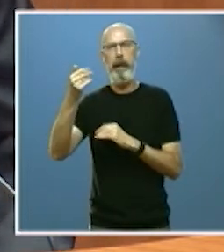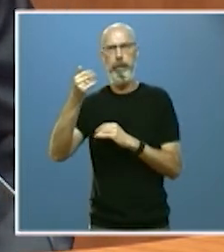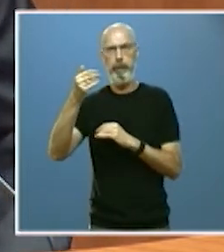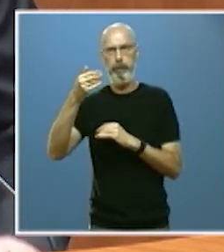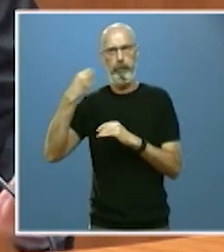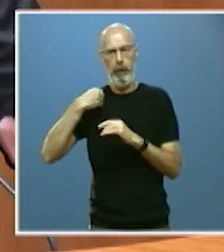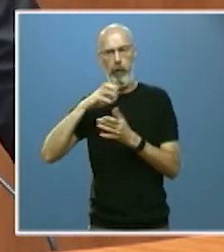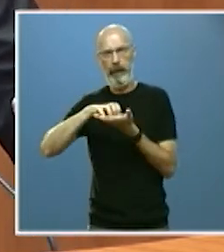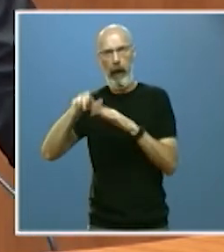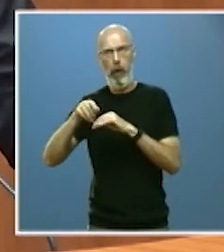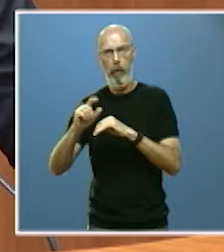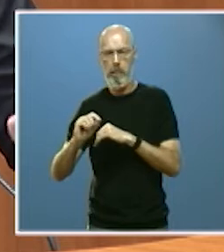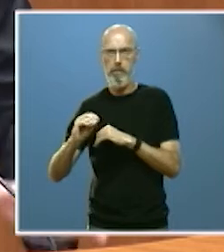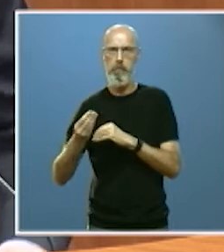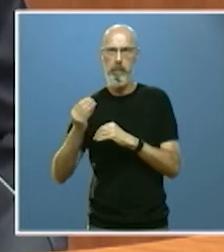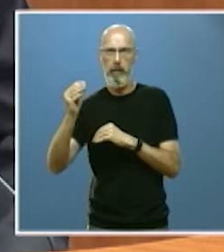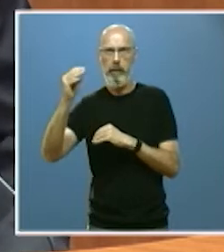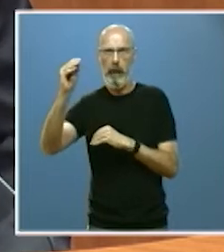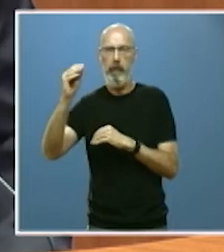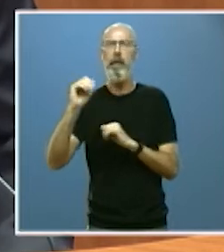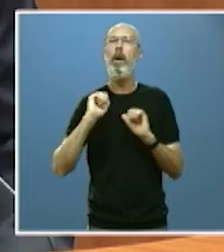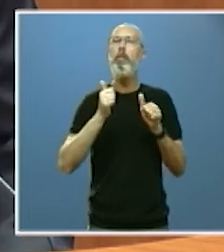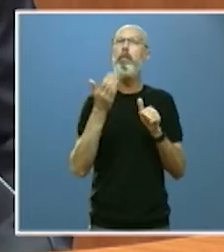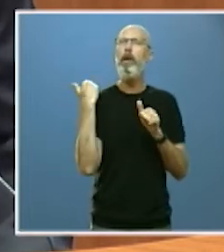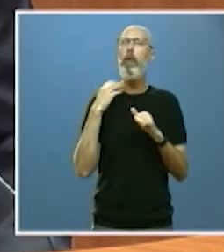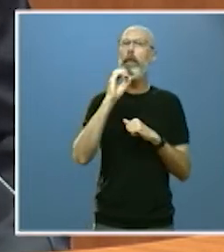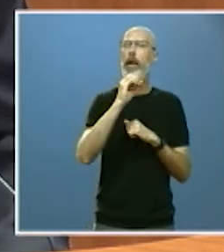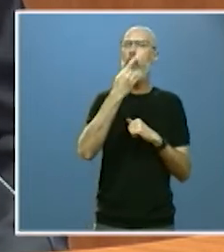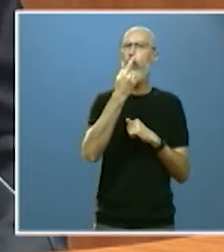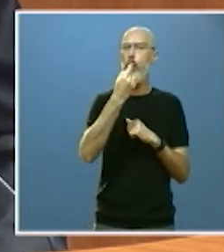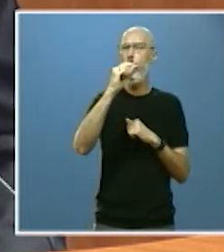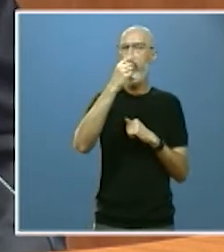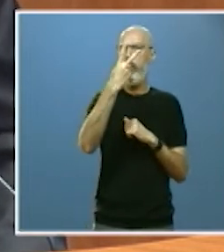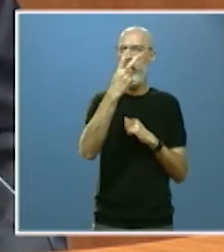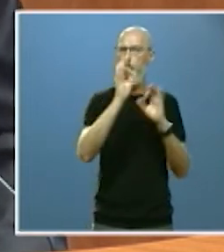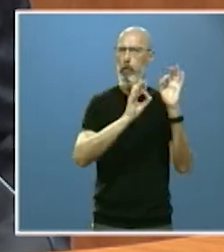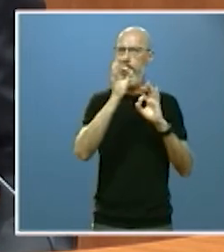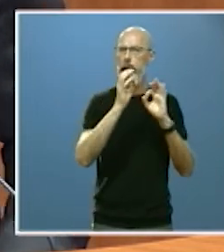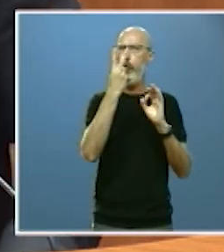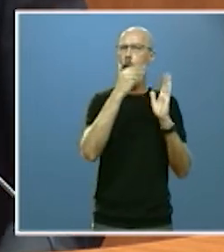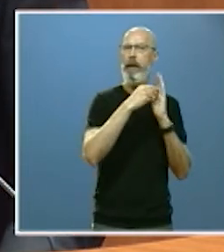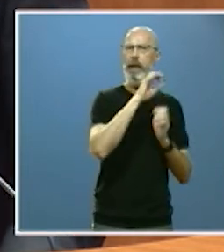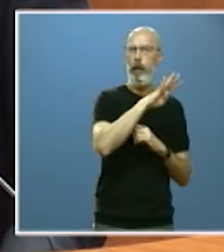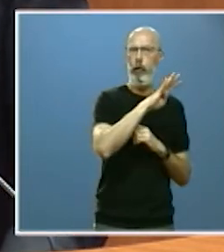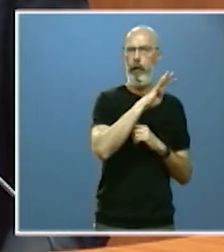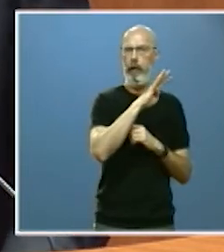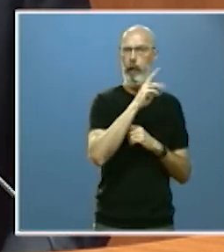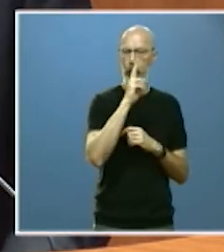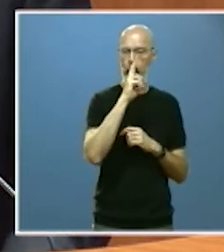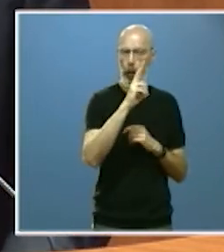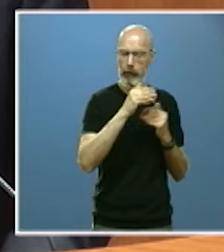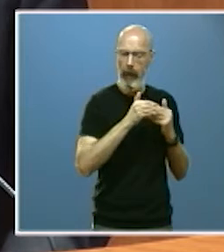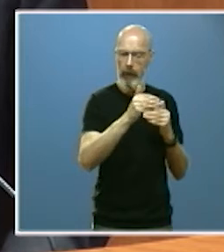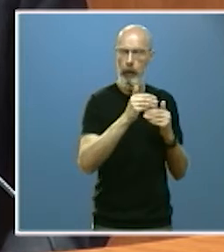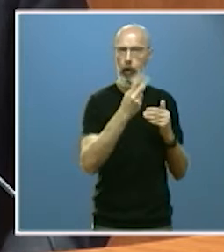Comenzando por el tímido 0,2% de 2014. Con dos años muy sólidos,